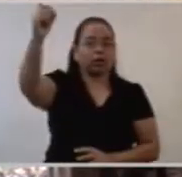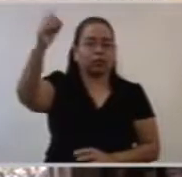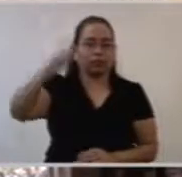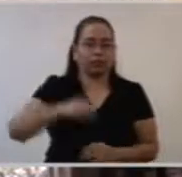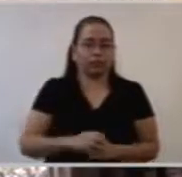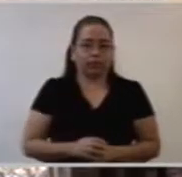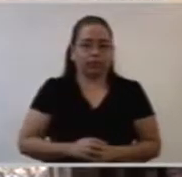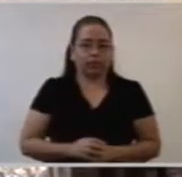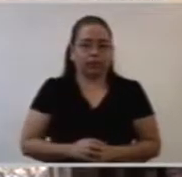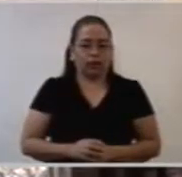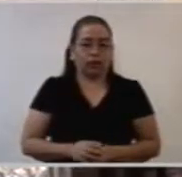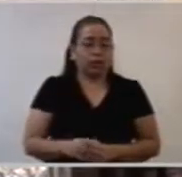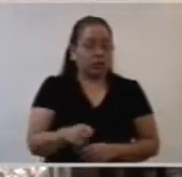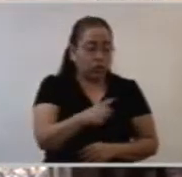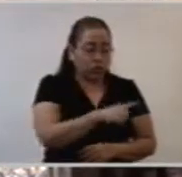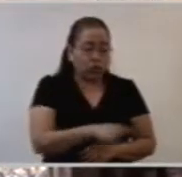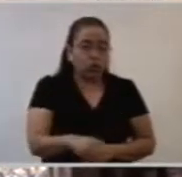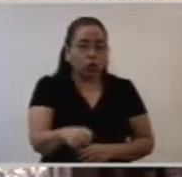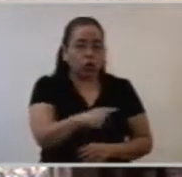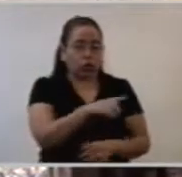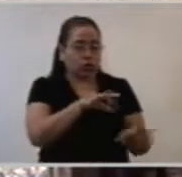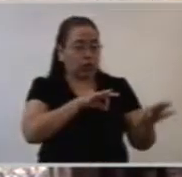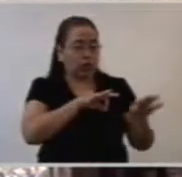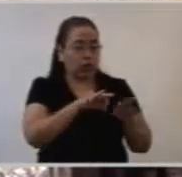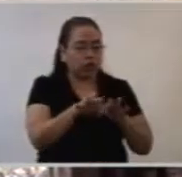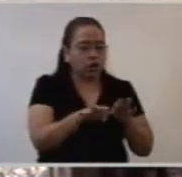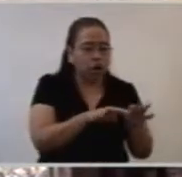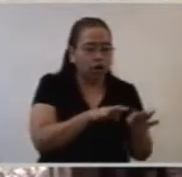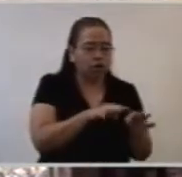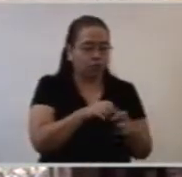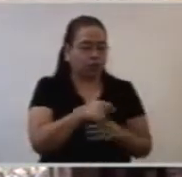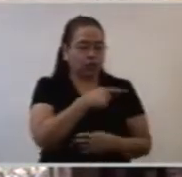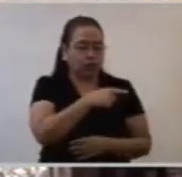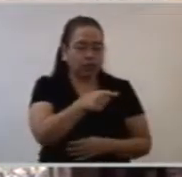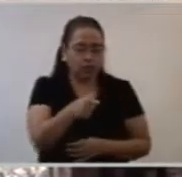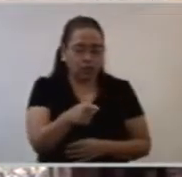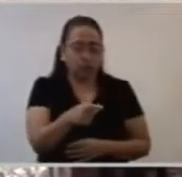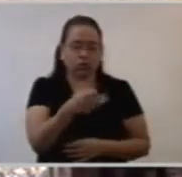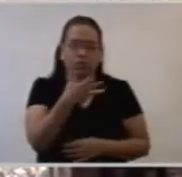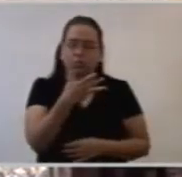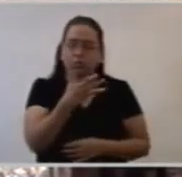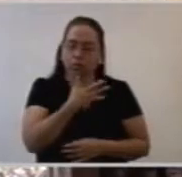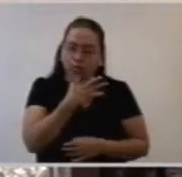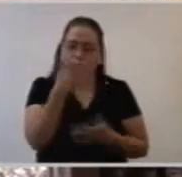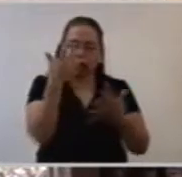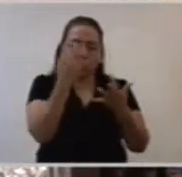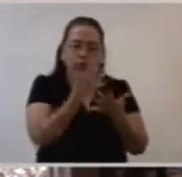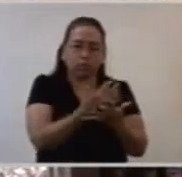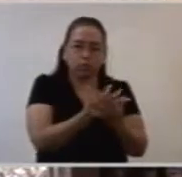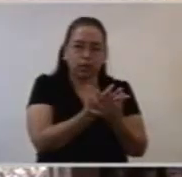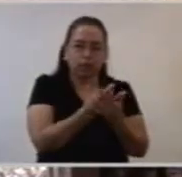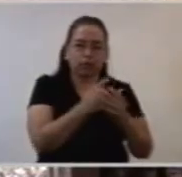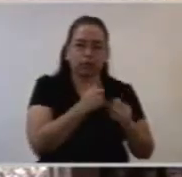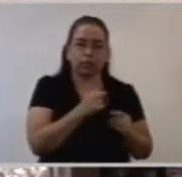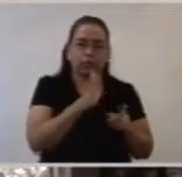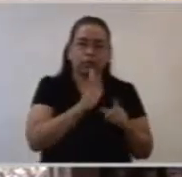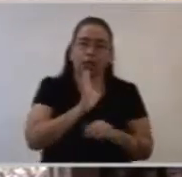encaminado a promover la esperanza en Dios. Es decir,